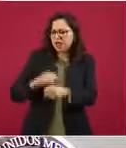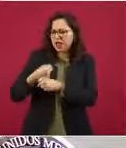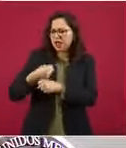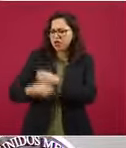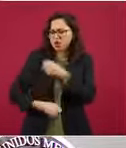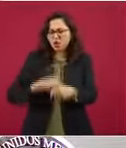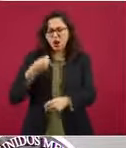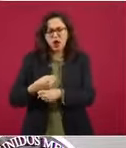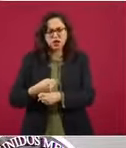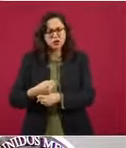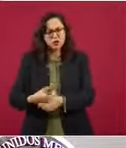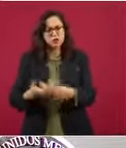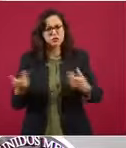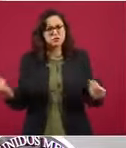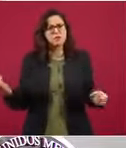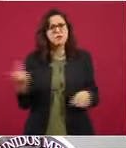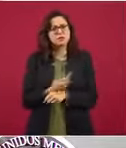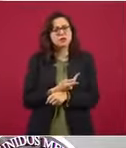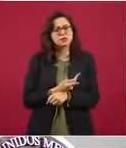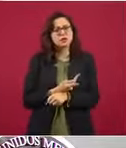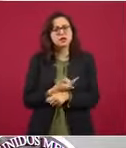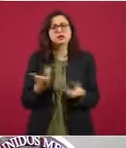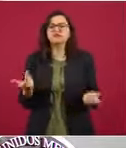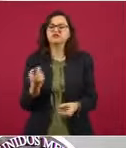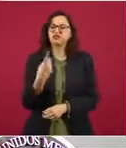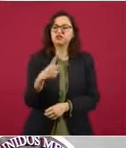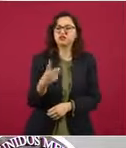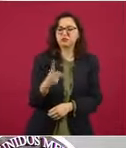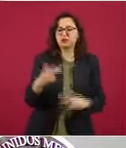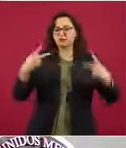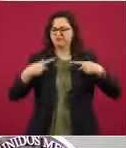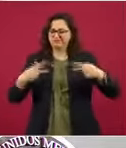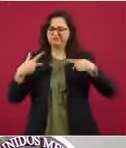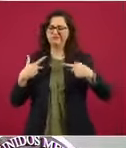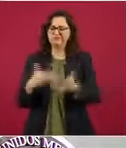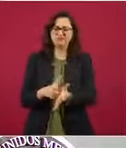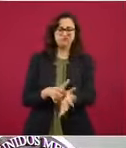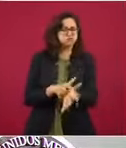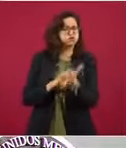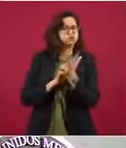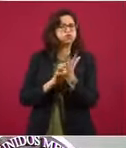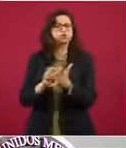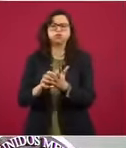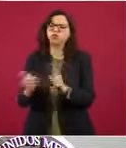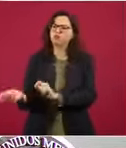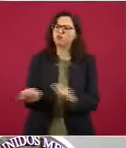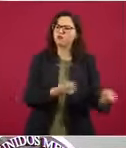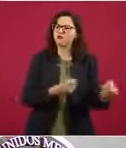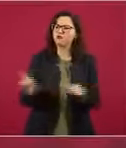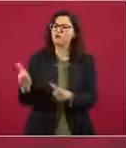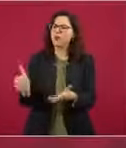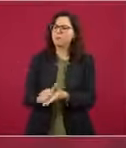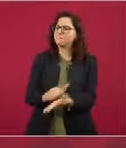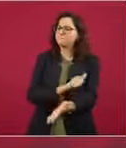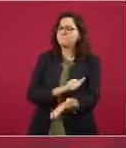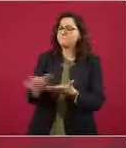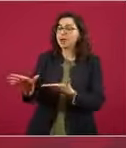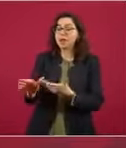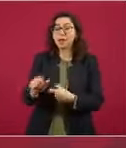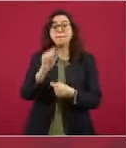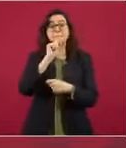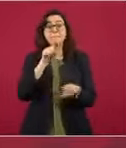vimos cuando inició la suspensión de labores derivados del COVID